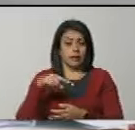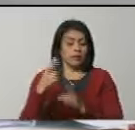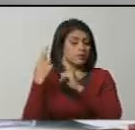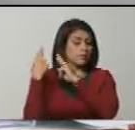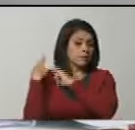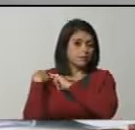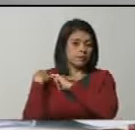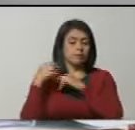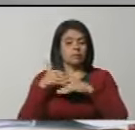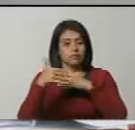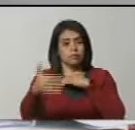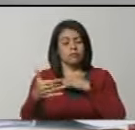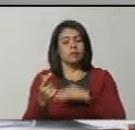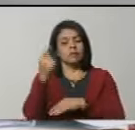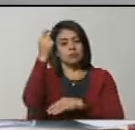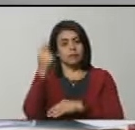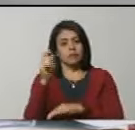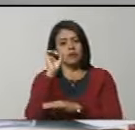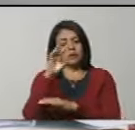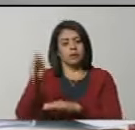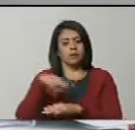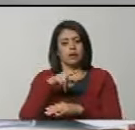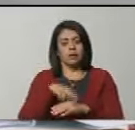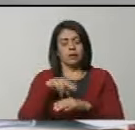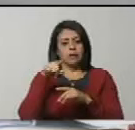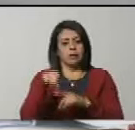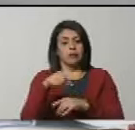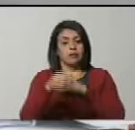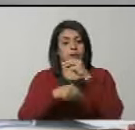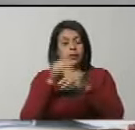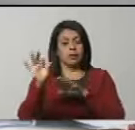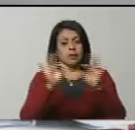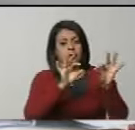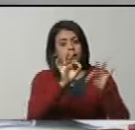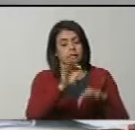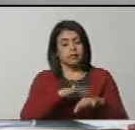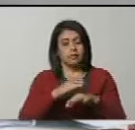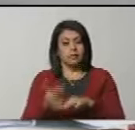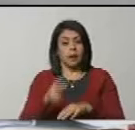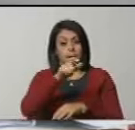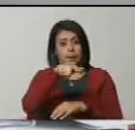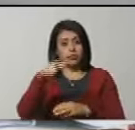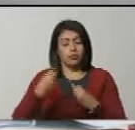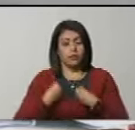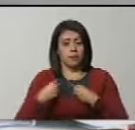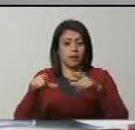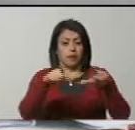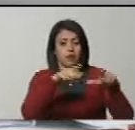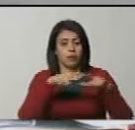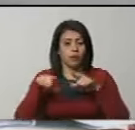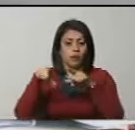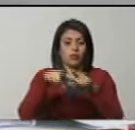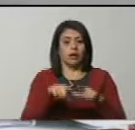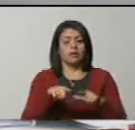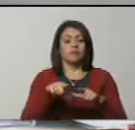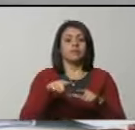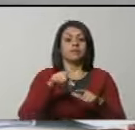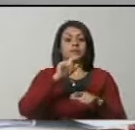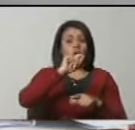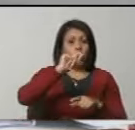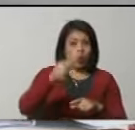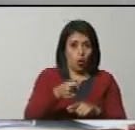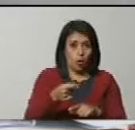una representación proporcional parlamentaria en la Asamblea Nacional, que será elegida por los habitantes de esa entidad federal, coma,